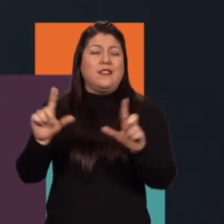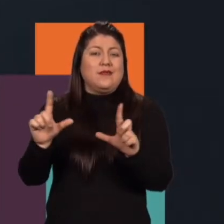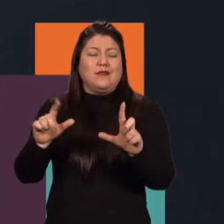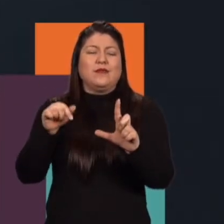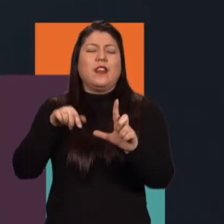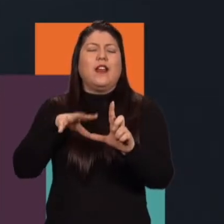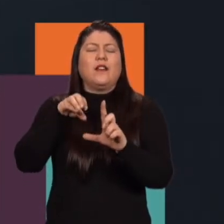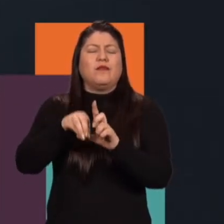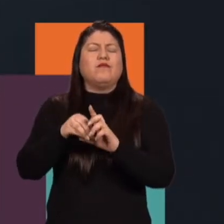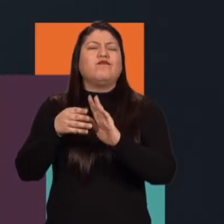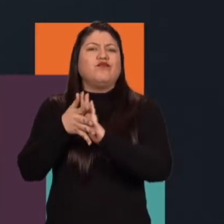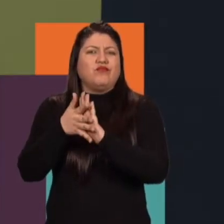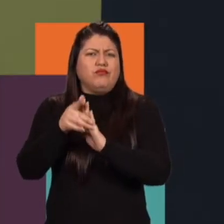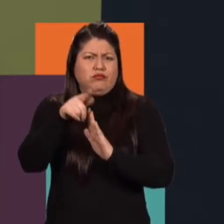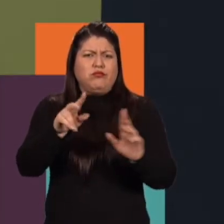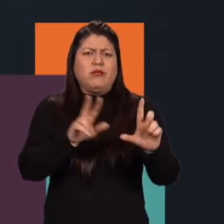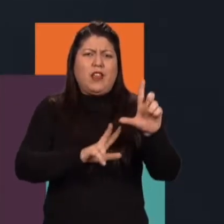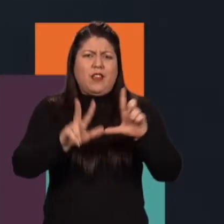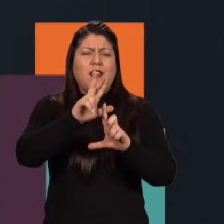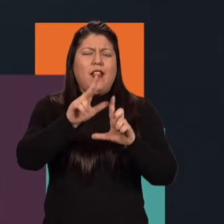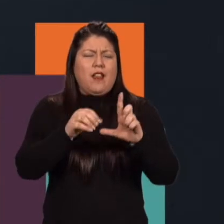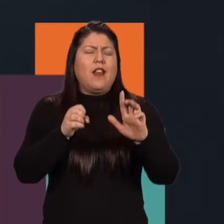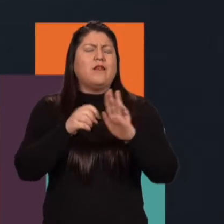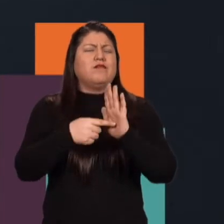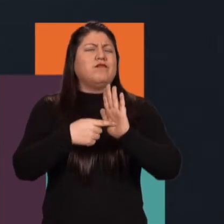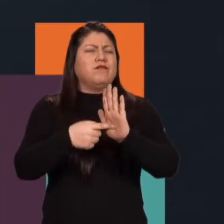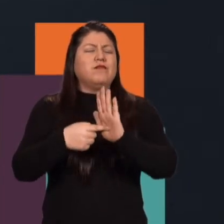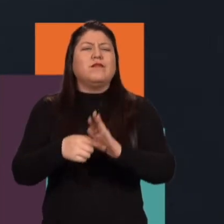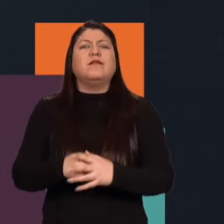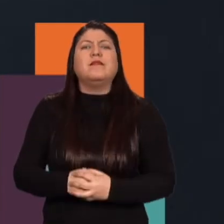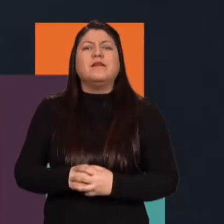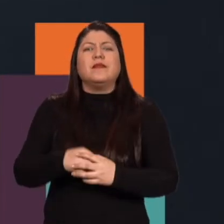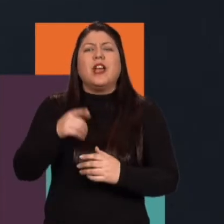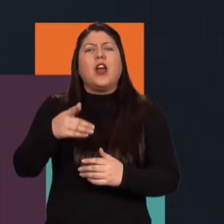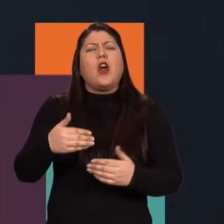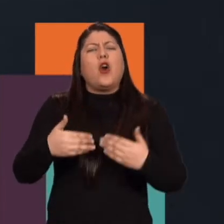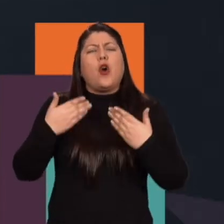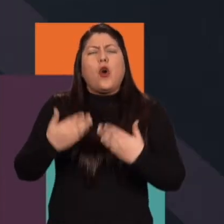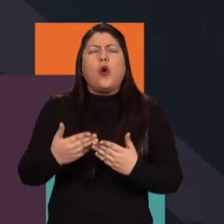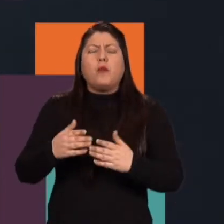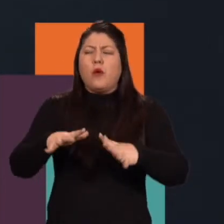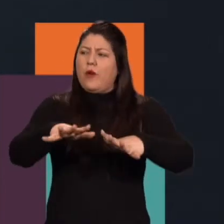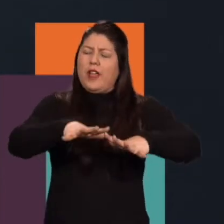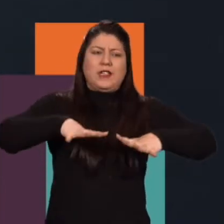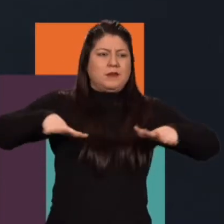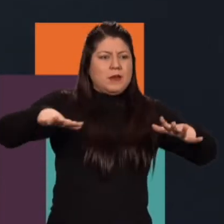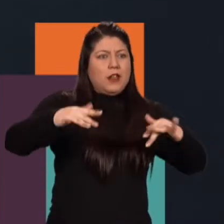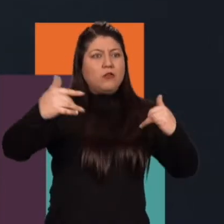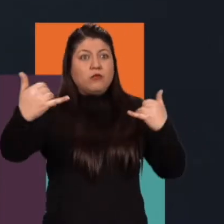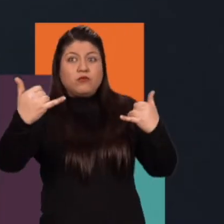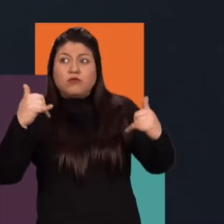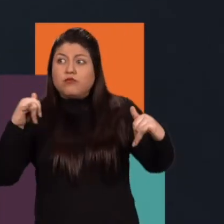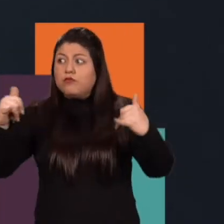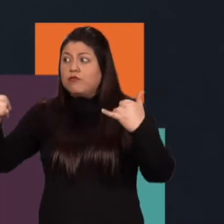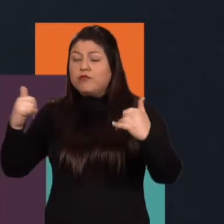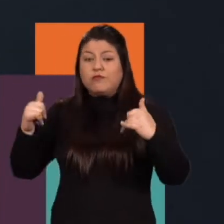tiene un alto valor de producción, pero porque logramos, digamos, condensar todas las locaciones